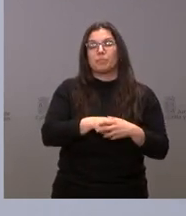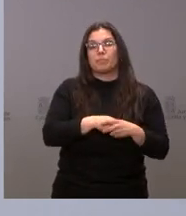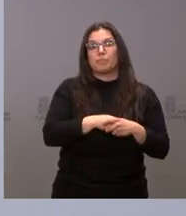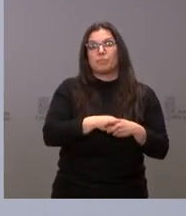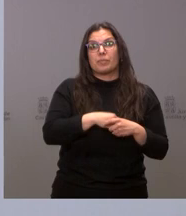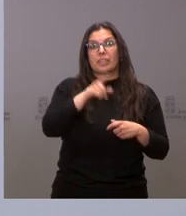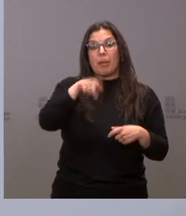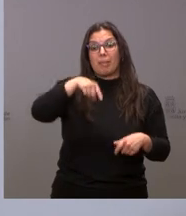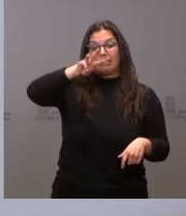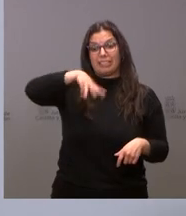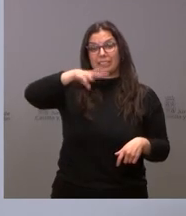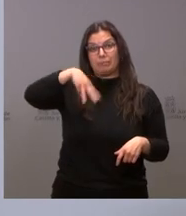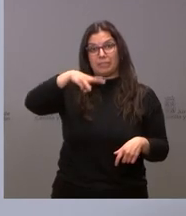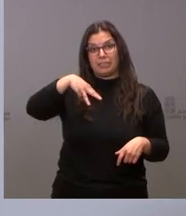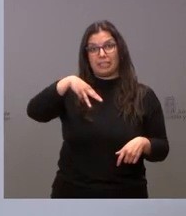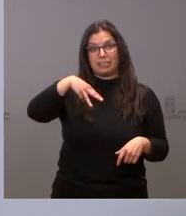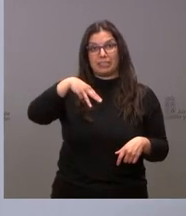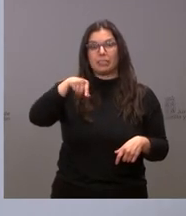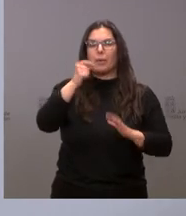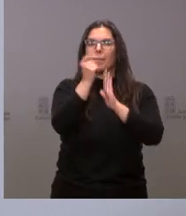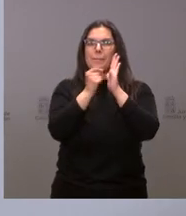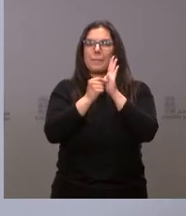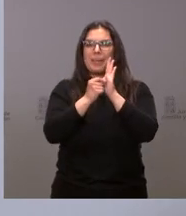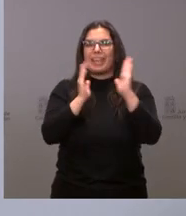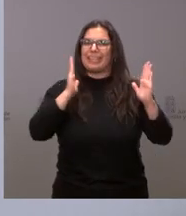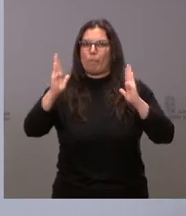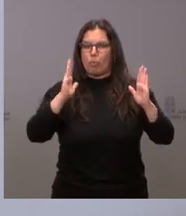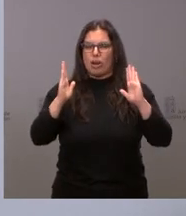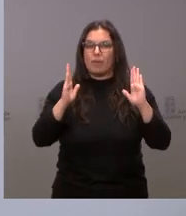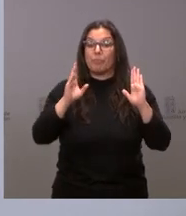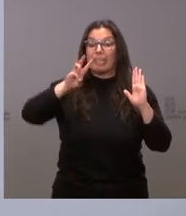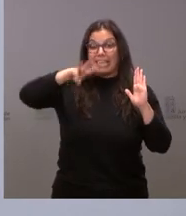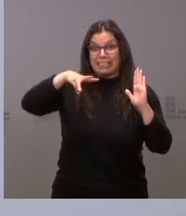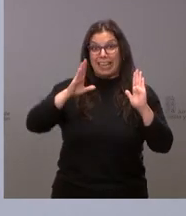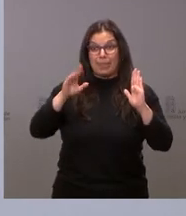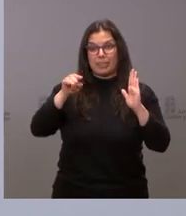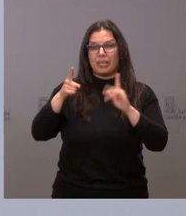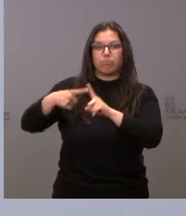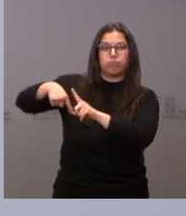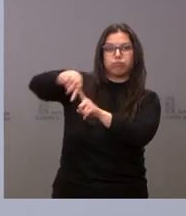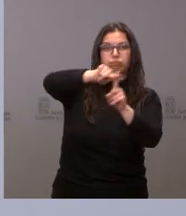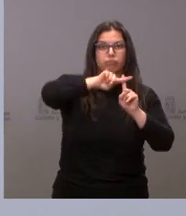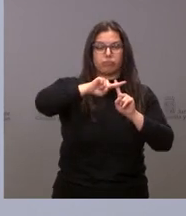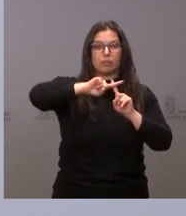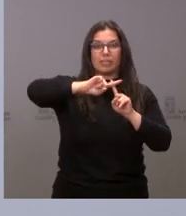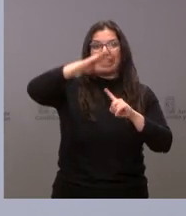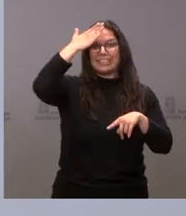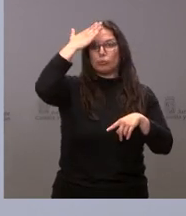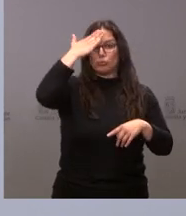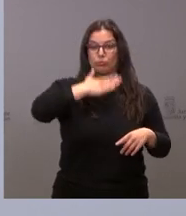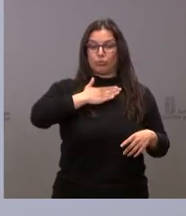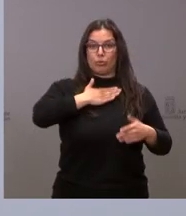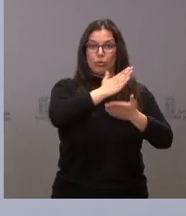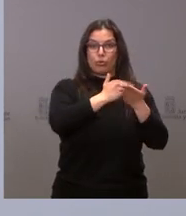tres meses, esta es una medida temporal, durante tres meses, las tasas de titularidad autonómica